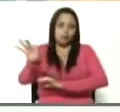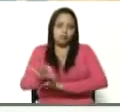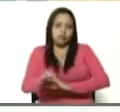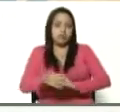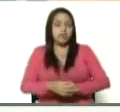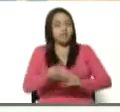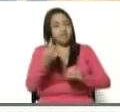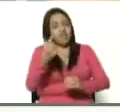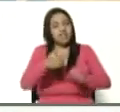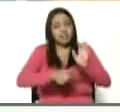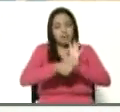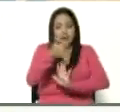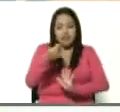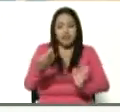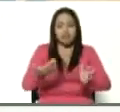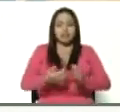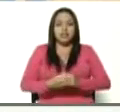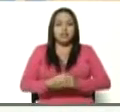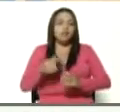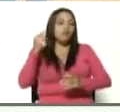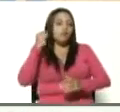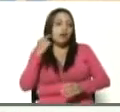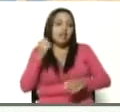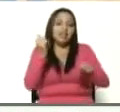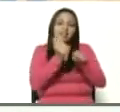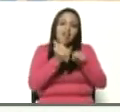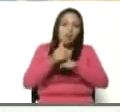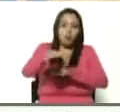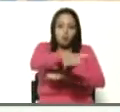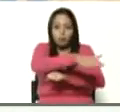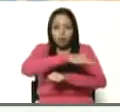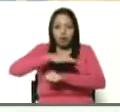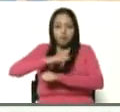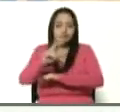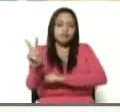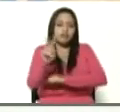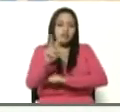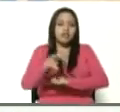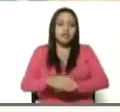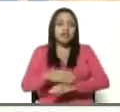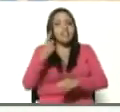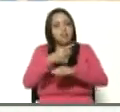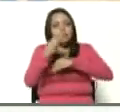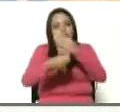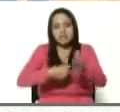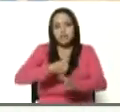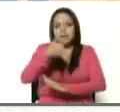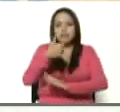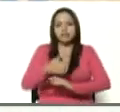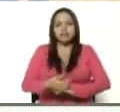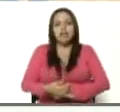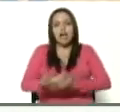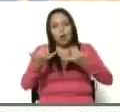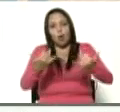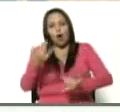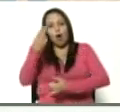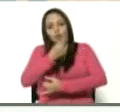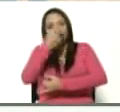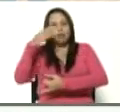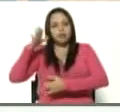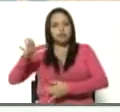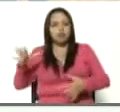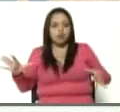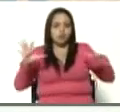nos falta mucho, presidente, mujeres campesinas, mujeres venezolanas, que por hacer. Nosotros estamos comprometidos, conjuntamente con el